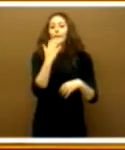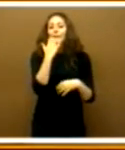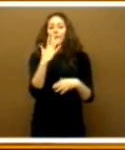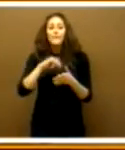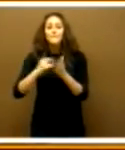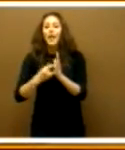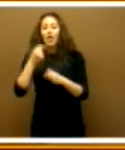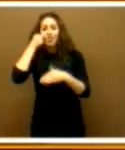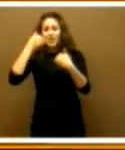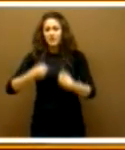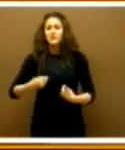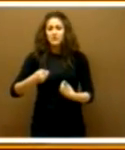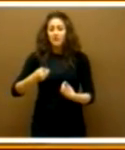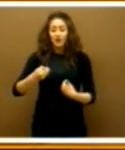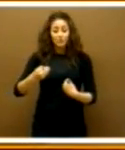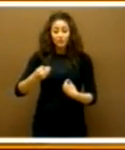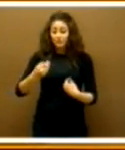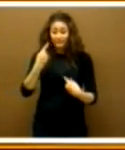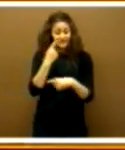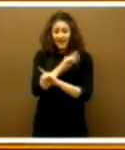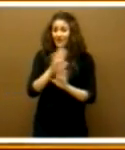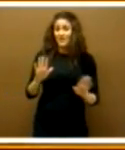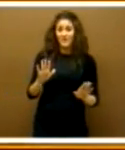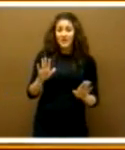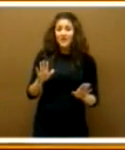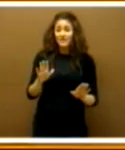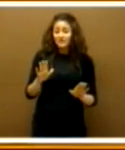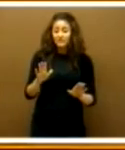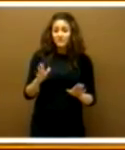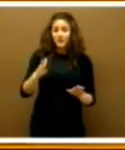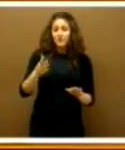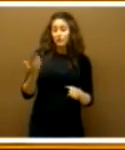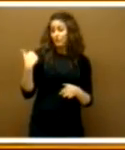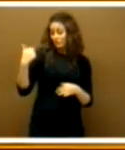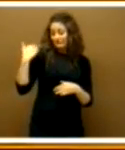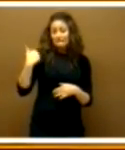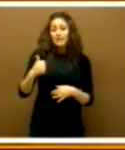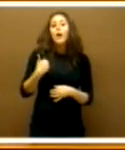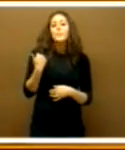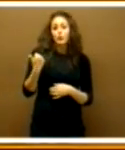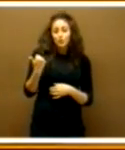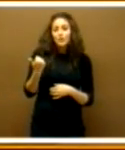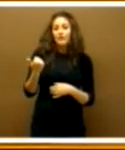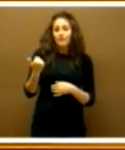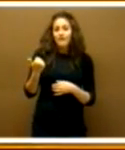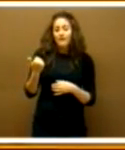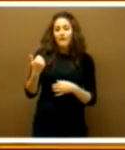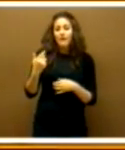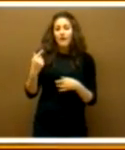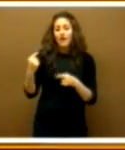de salud reproductiva y de abordaje específico en el embarazo que nosotros, que ya tuvimos oportunidad de debatir